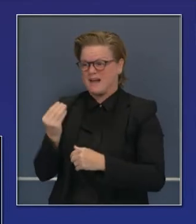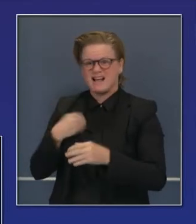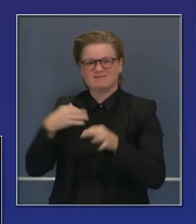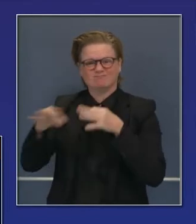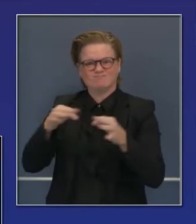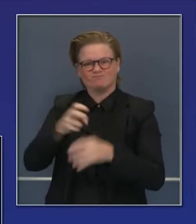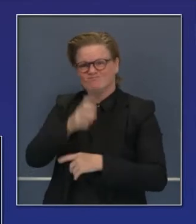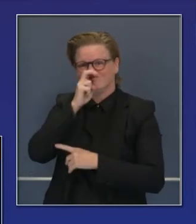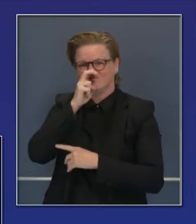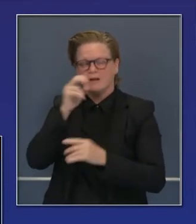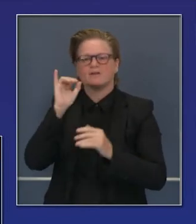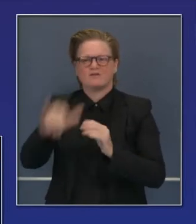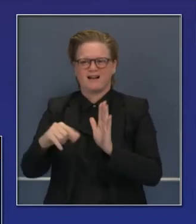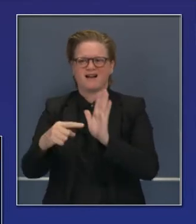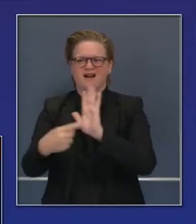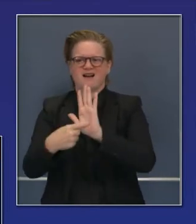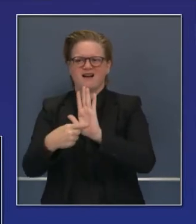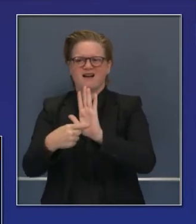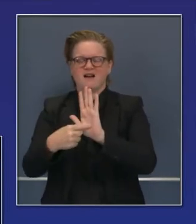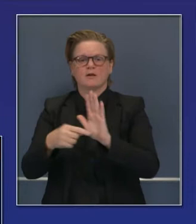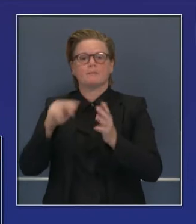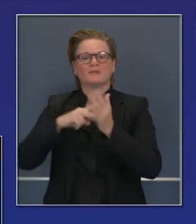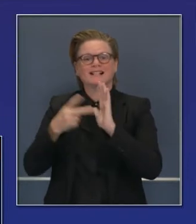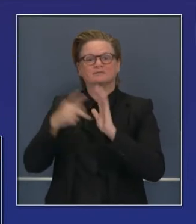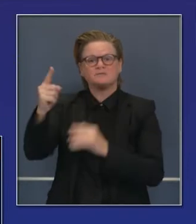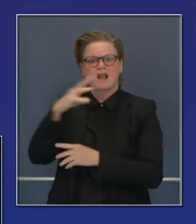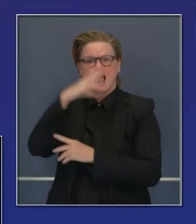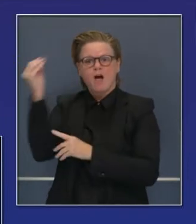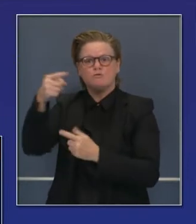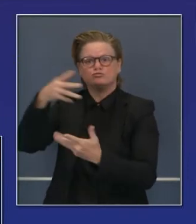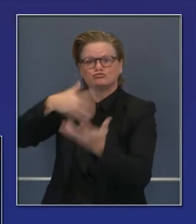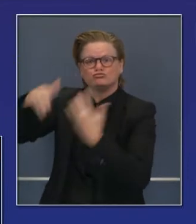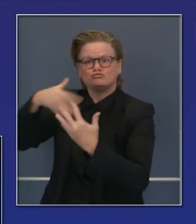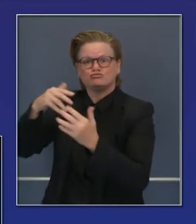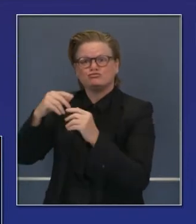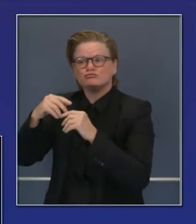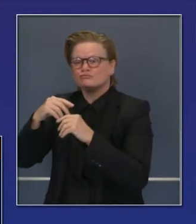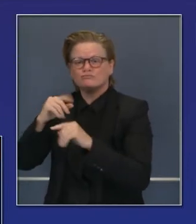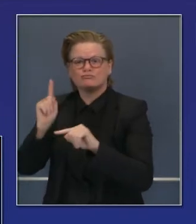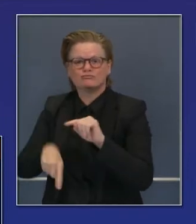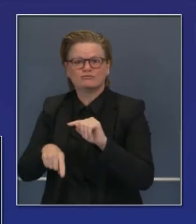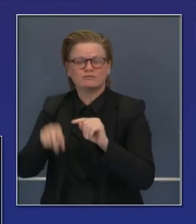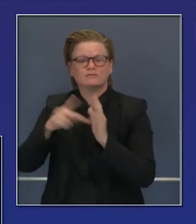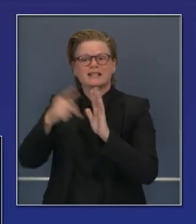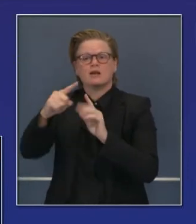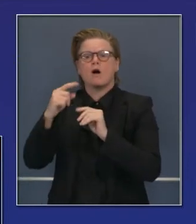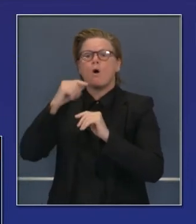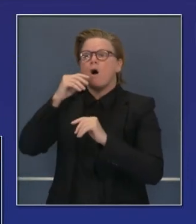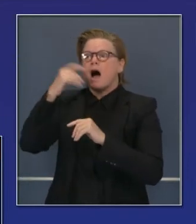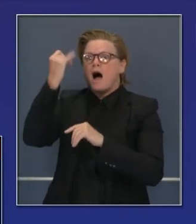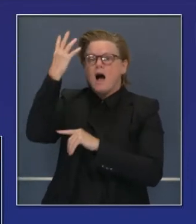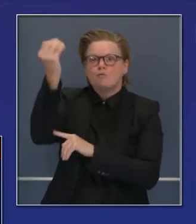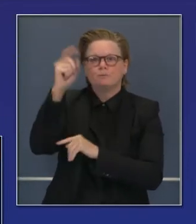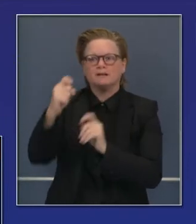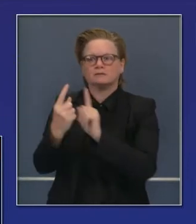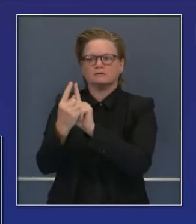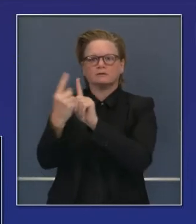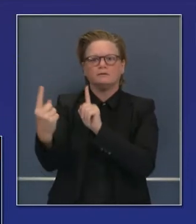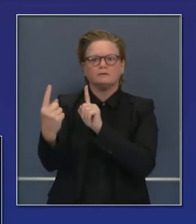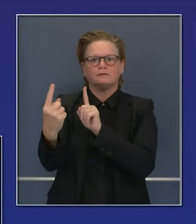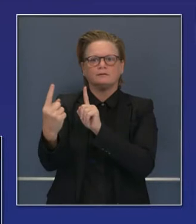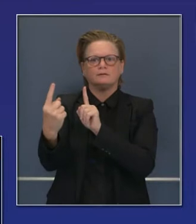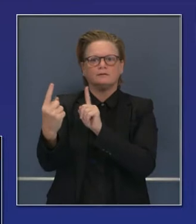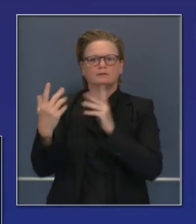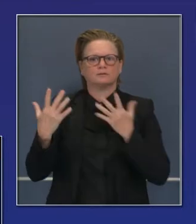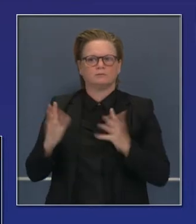de tener que parar reuniones fuera de su hogar y que hagan todo lo posible para mantener sus actividades al aire libre.